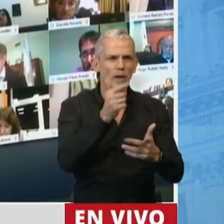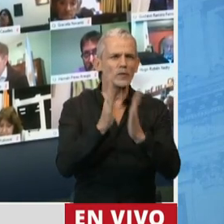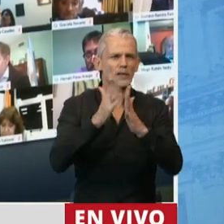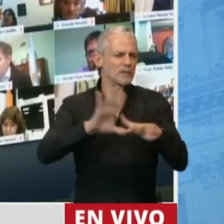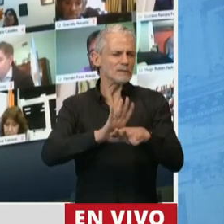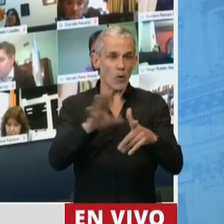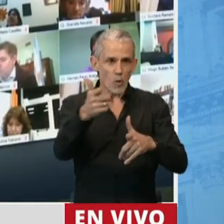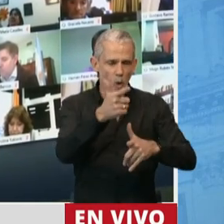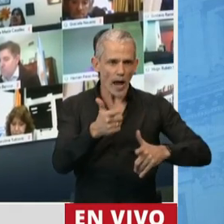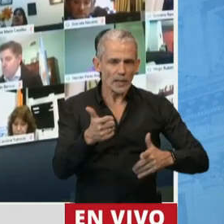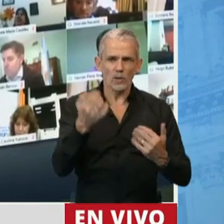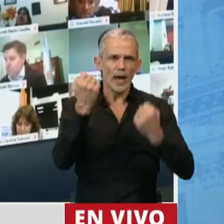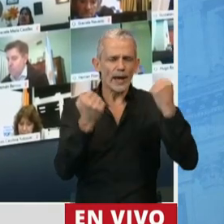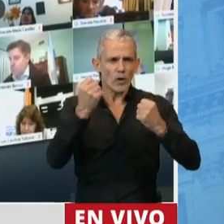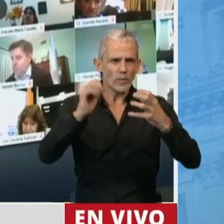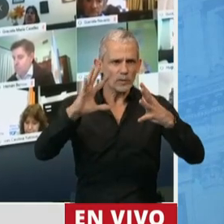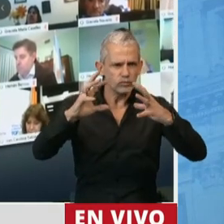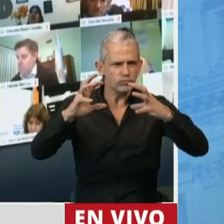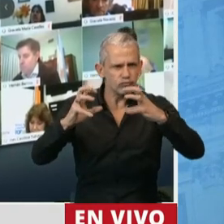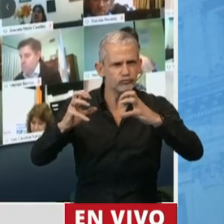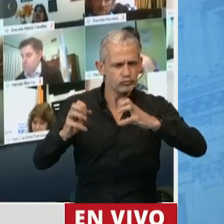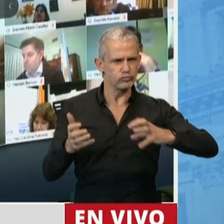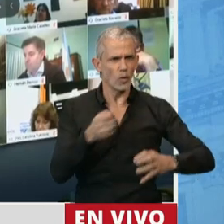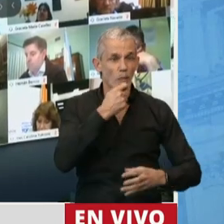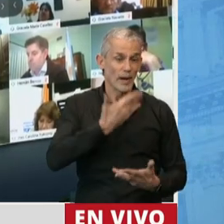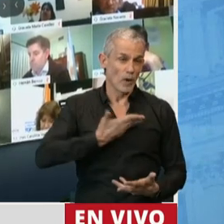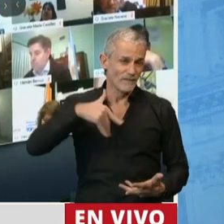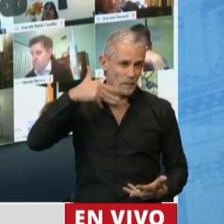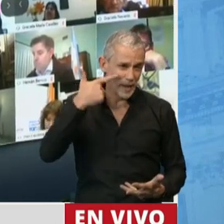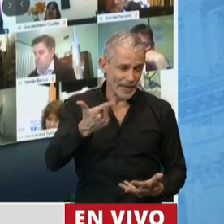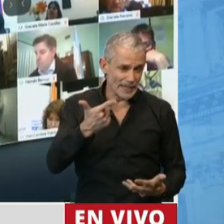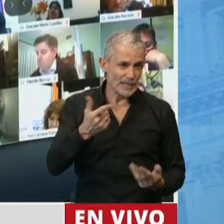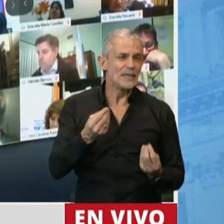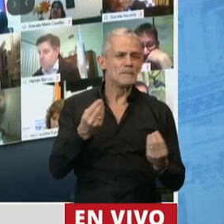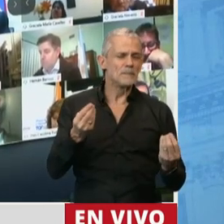efectivo los números de la economía según por ejemplo las proyecciones del Fondo Monetario